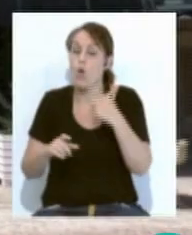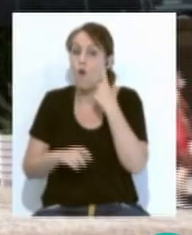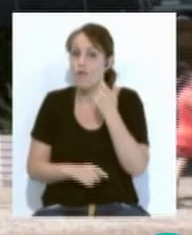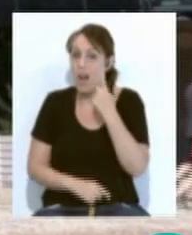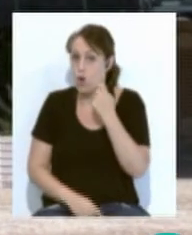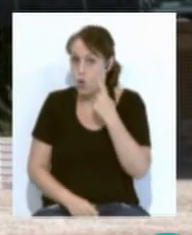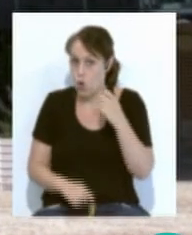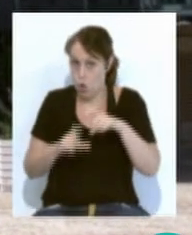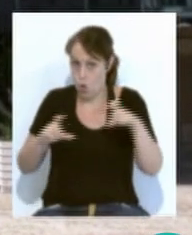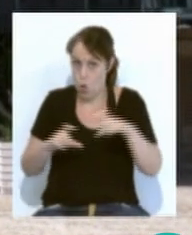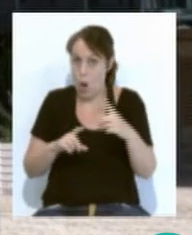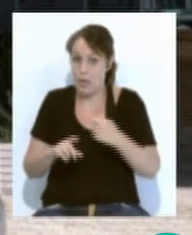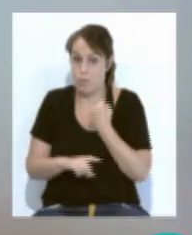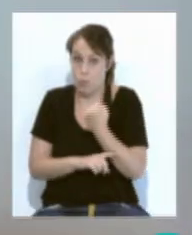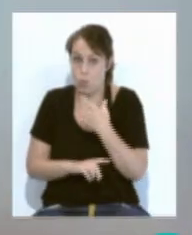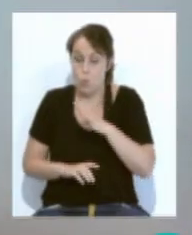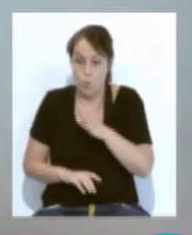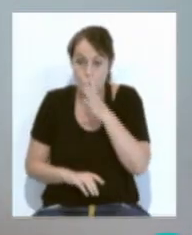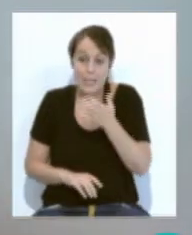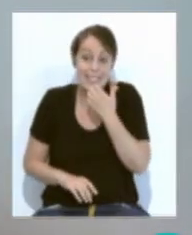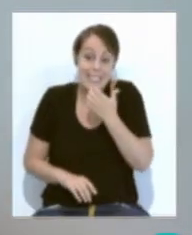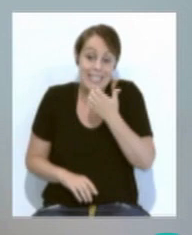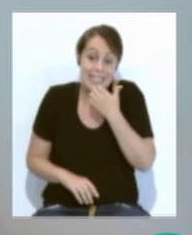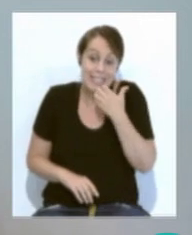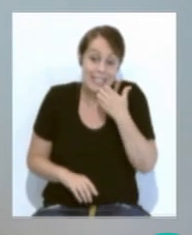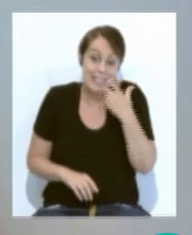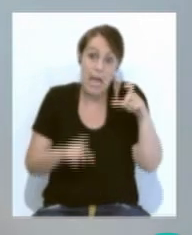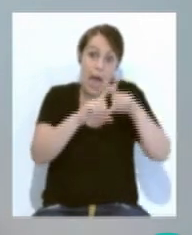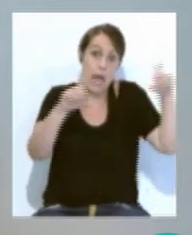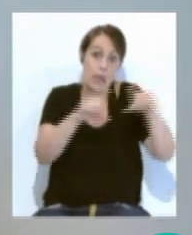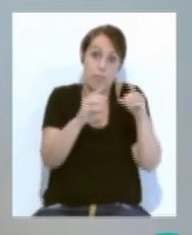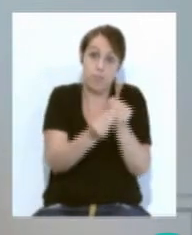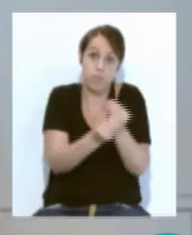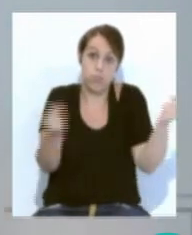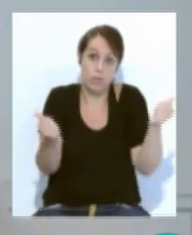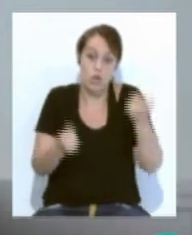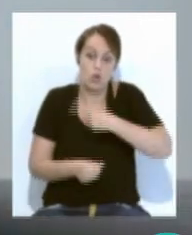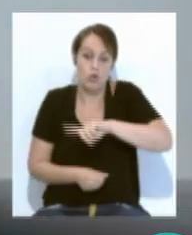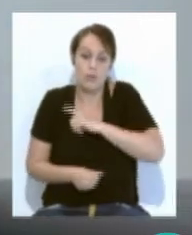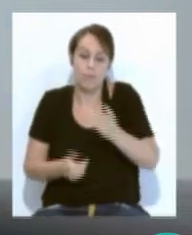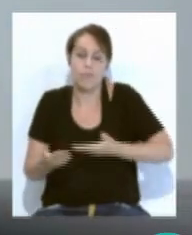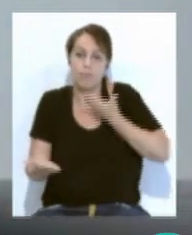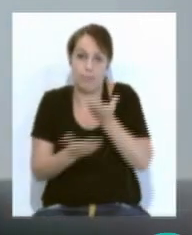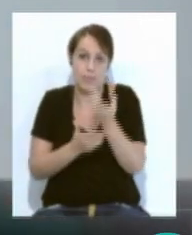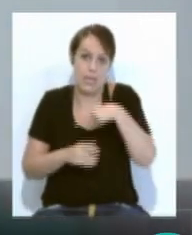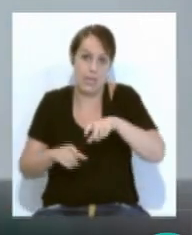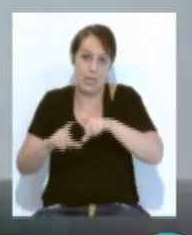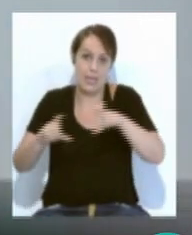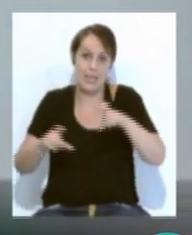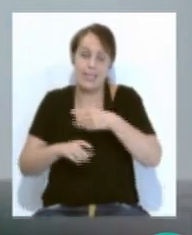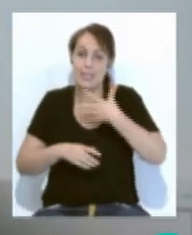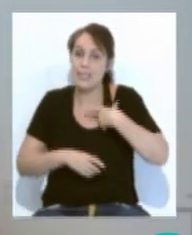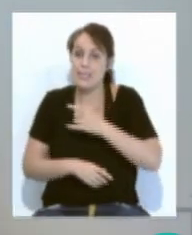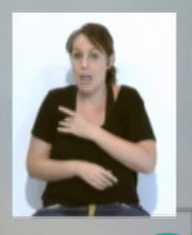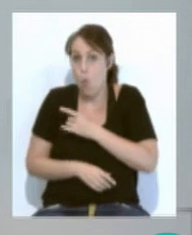aseguradora para que de esa manera ante una posible desaparición de la agencia de viajes podamos exigir a esa entidad aseguradora o a esa